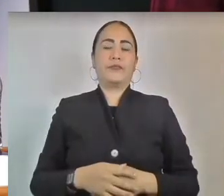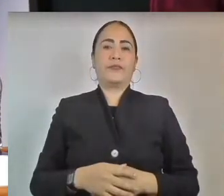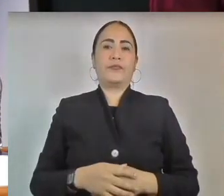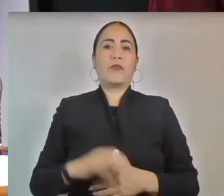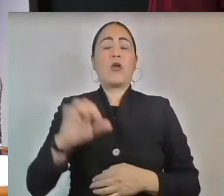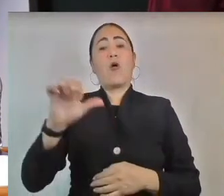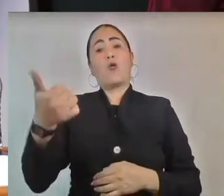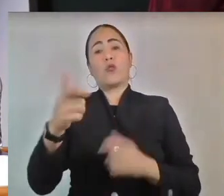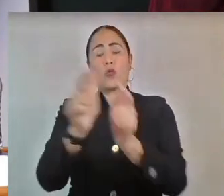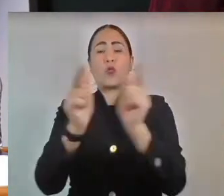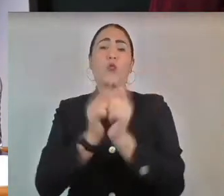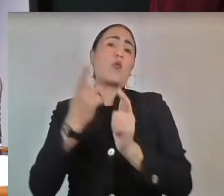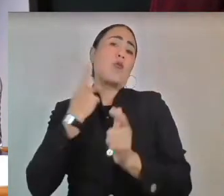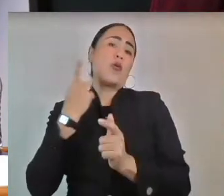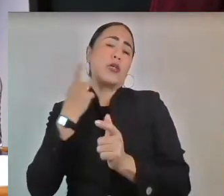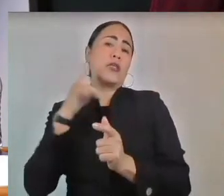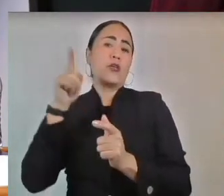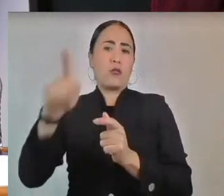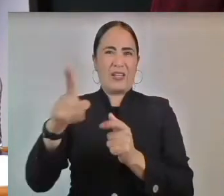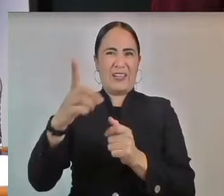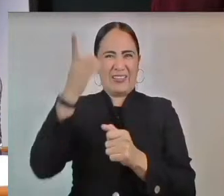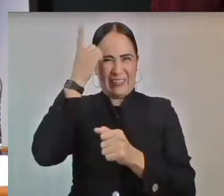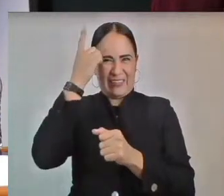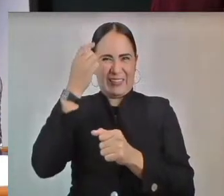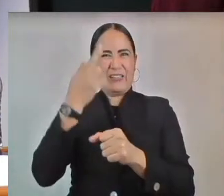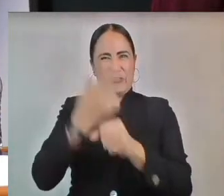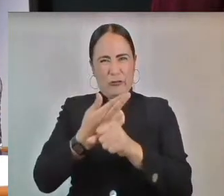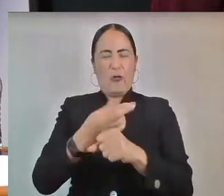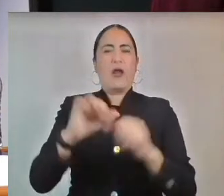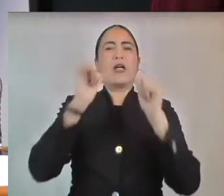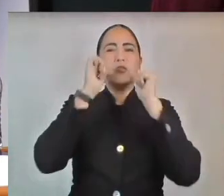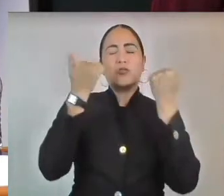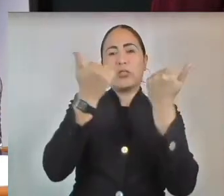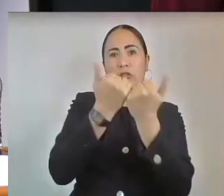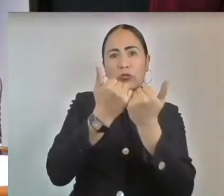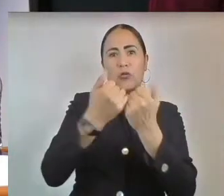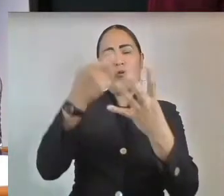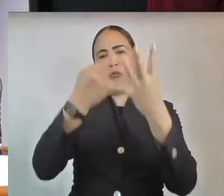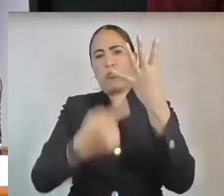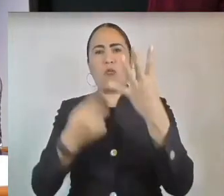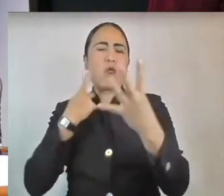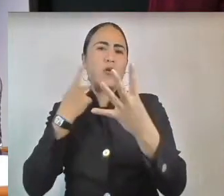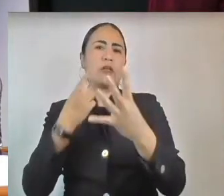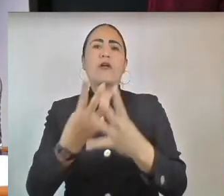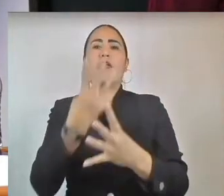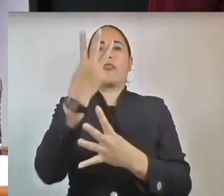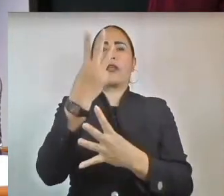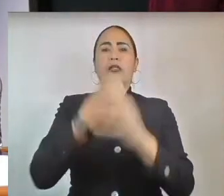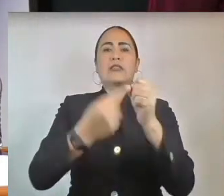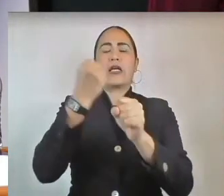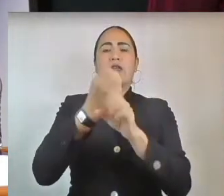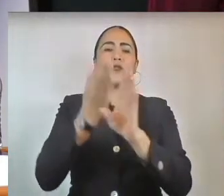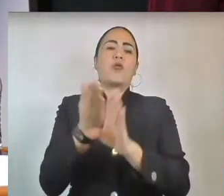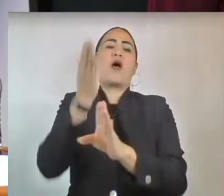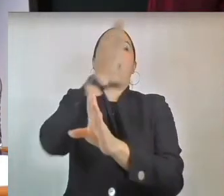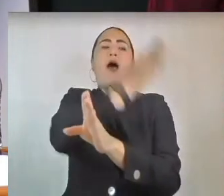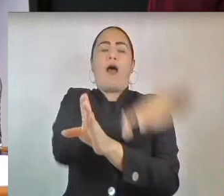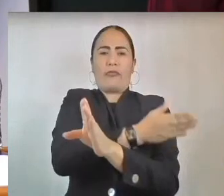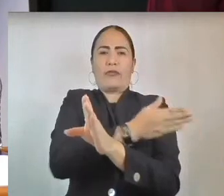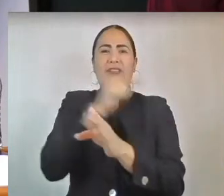partido, asociación u organización política en los tres años anteriores al día de su elección.